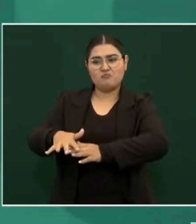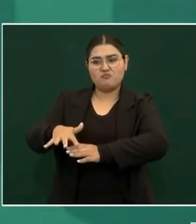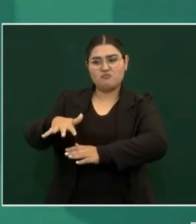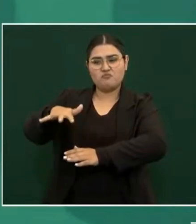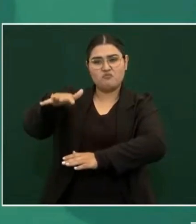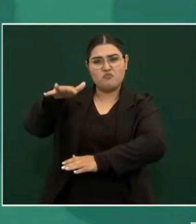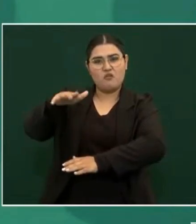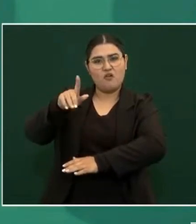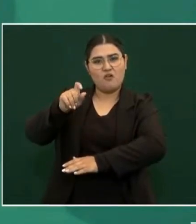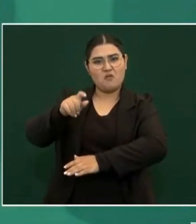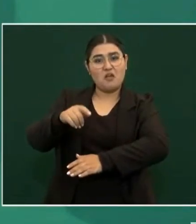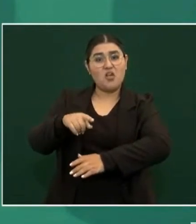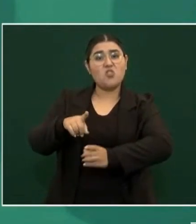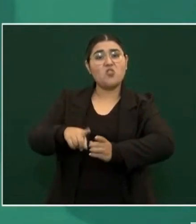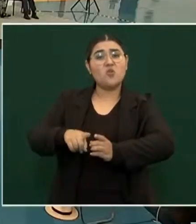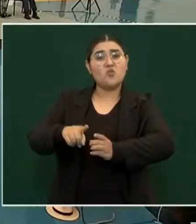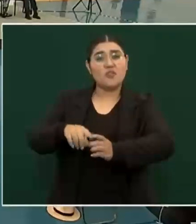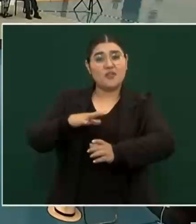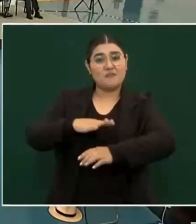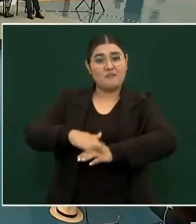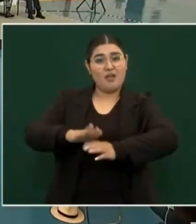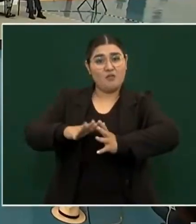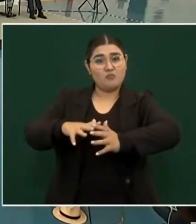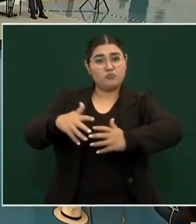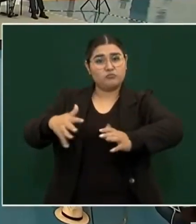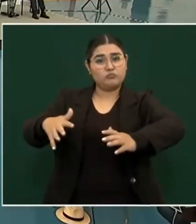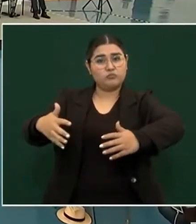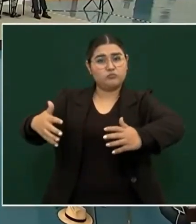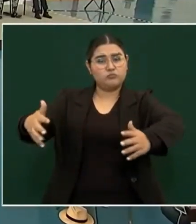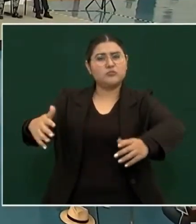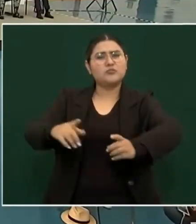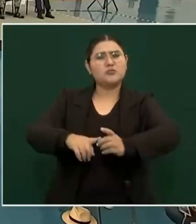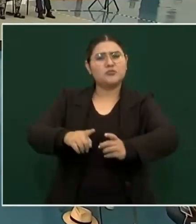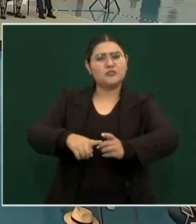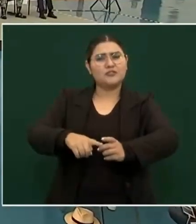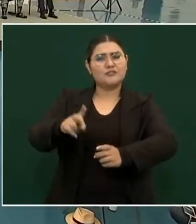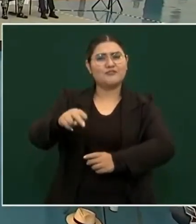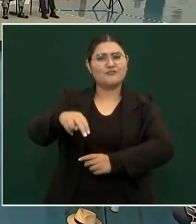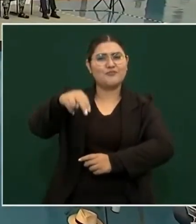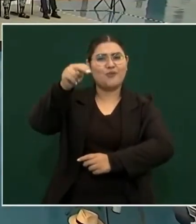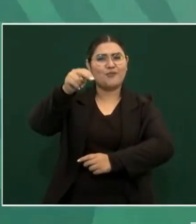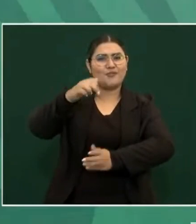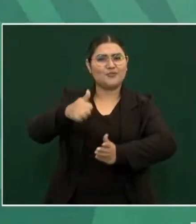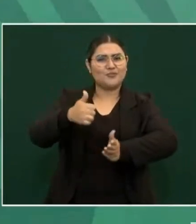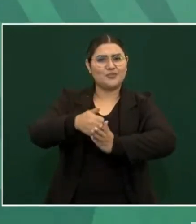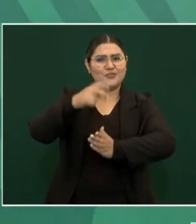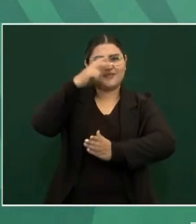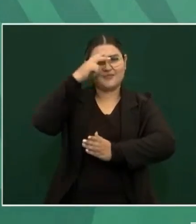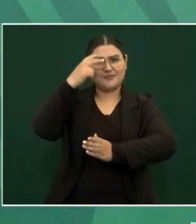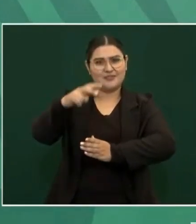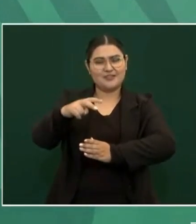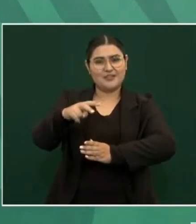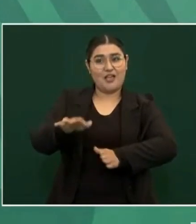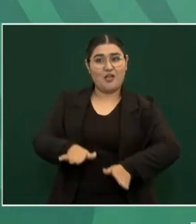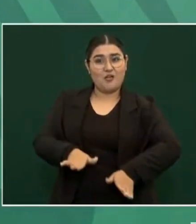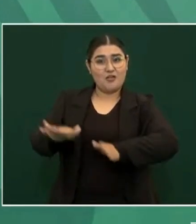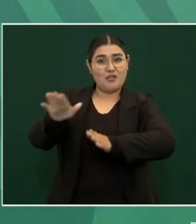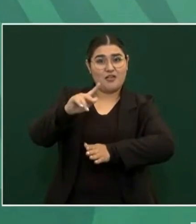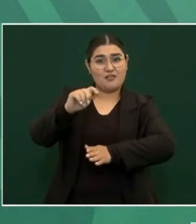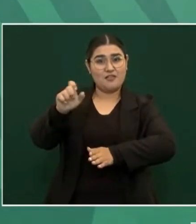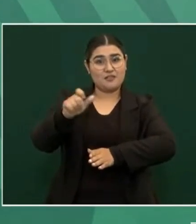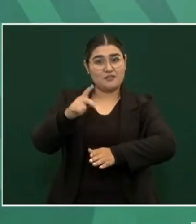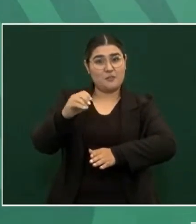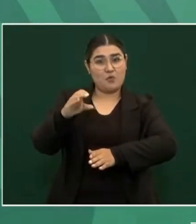lo que iban a hacer de construir el aeropuerto en Texcoco pues era saturar